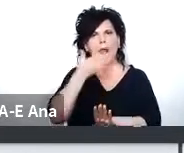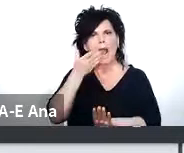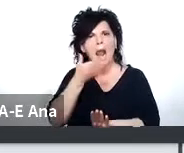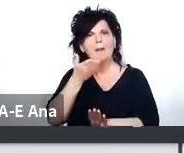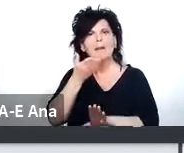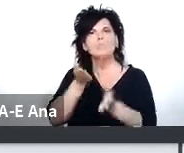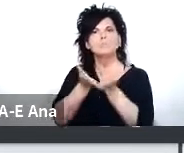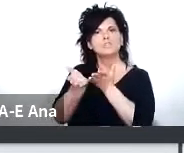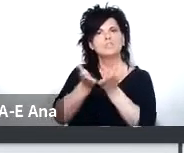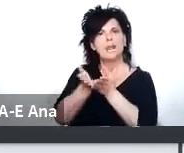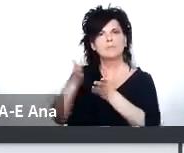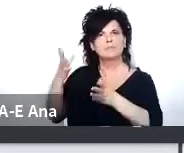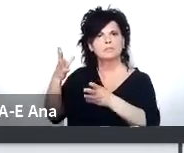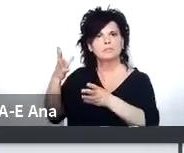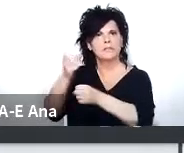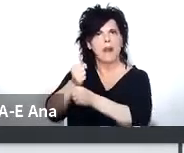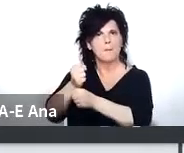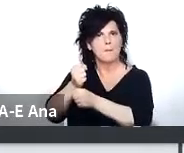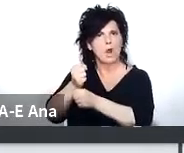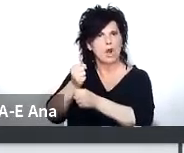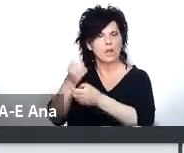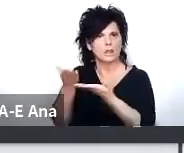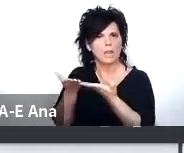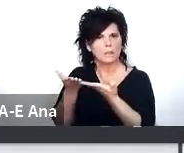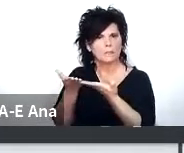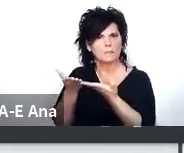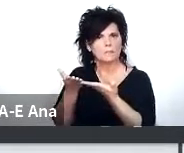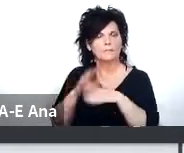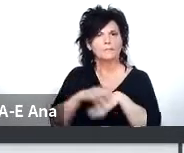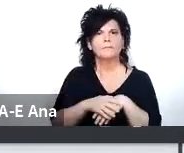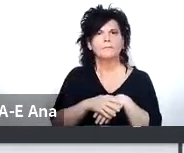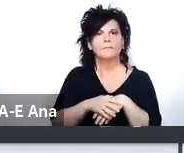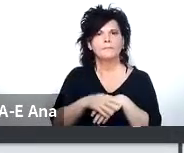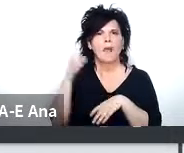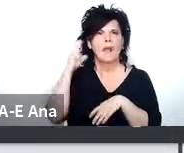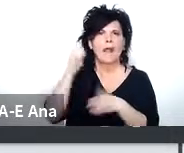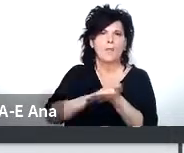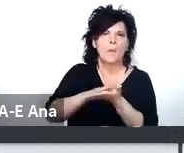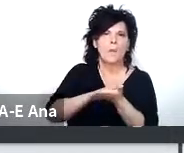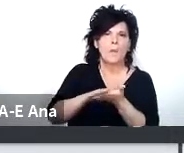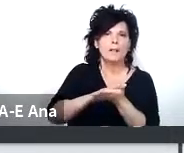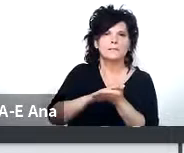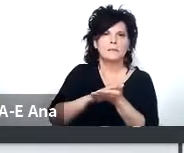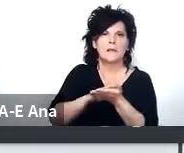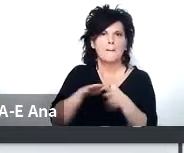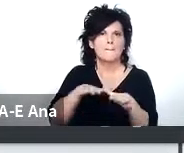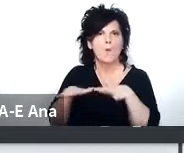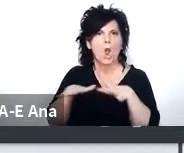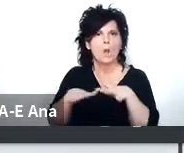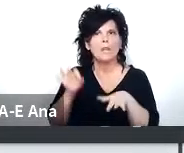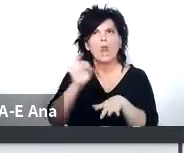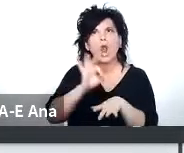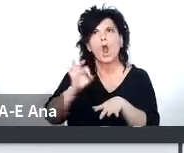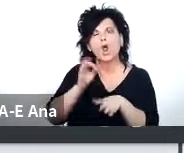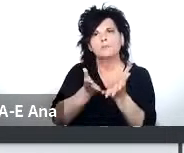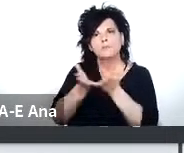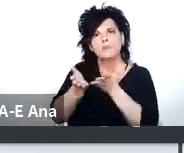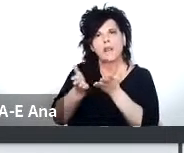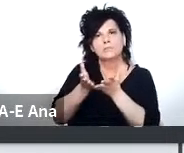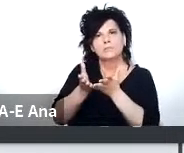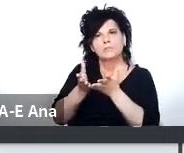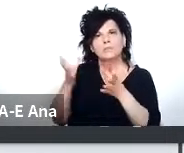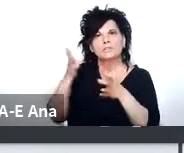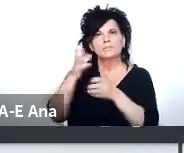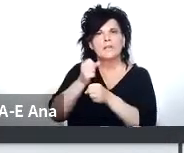transporte entre estaciones por ejemplo radiobases móviles o servicios de transporte de datos